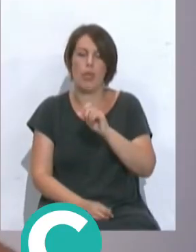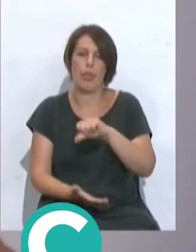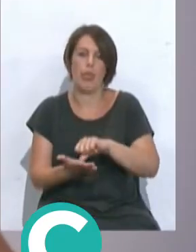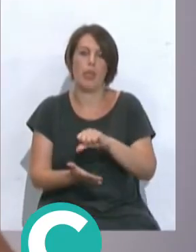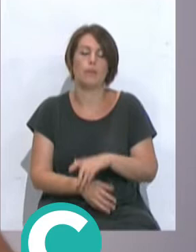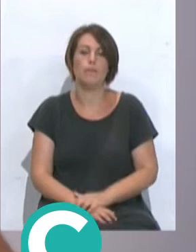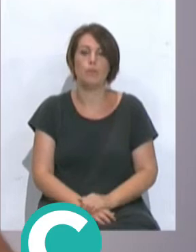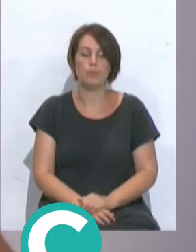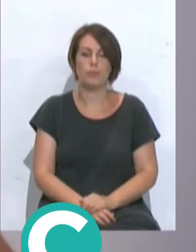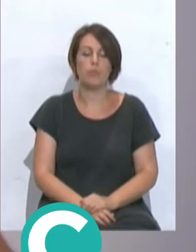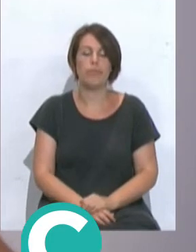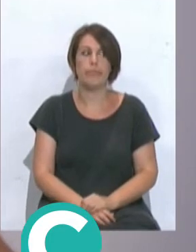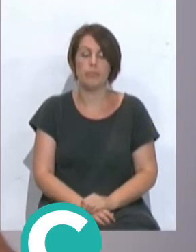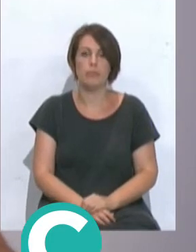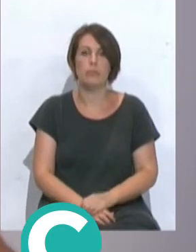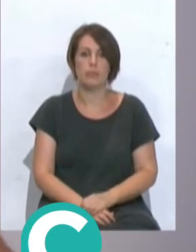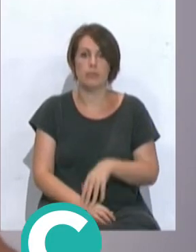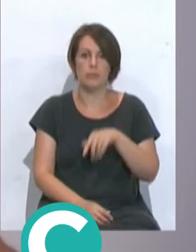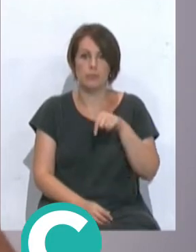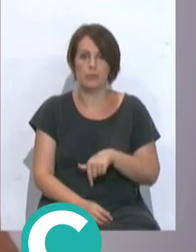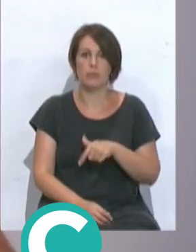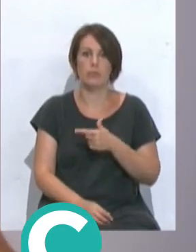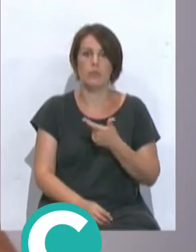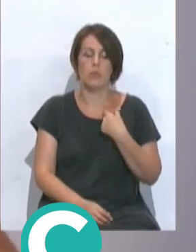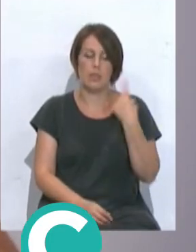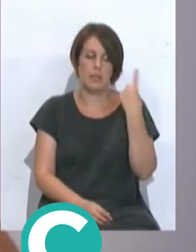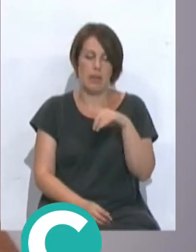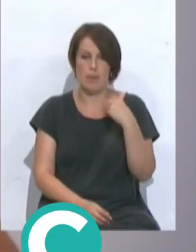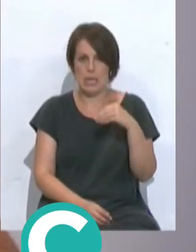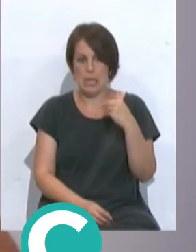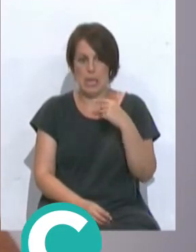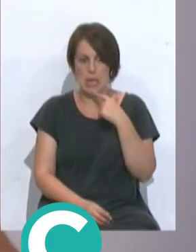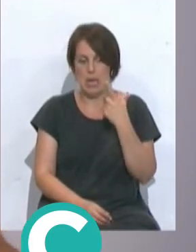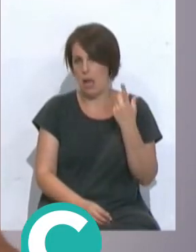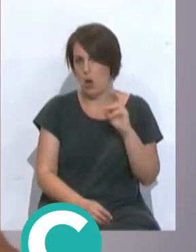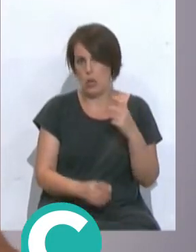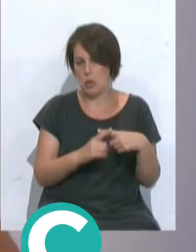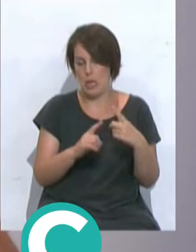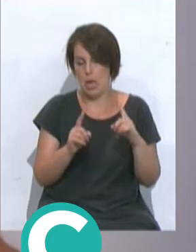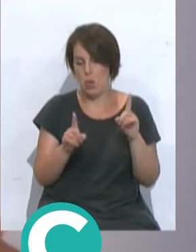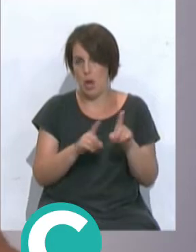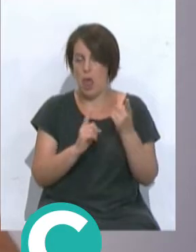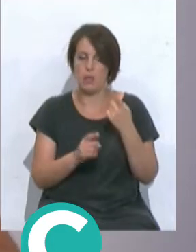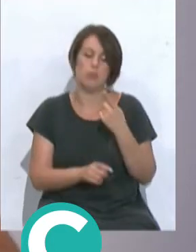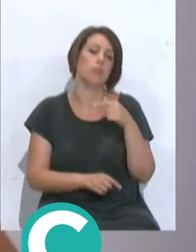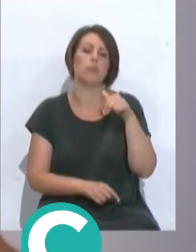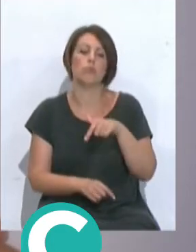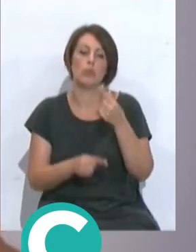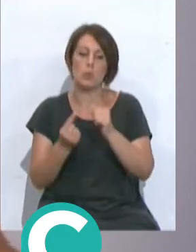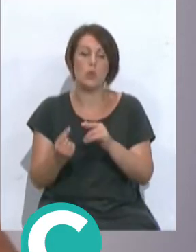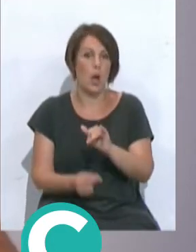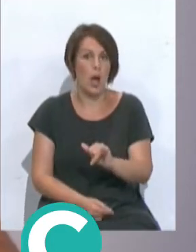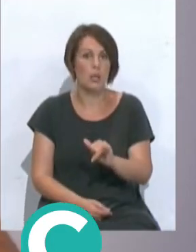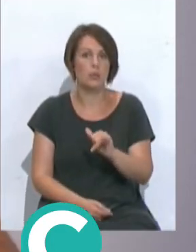que a día de hoy, aunque sé que el presidente dijo otra cosa, para mí a día de hoy, con los presupuestos que se manejan,